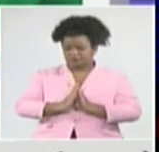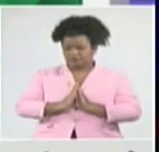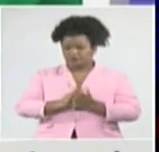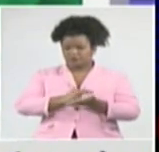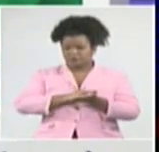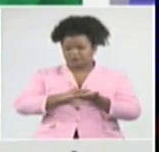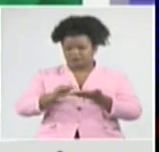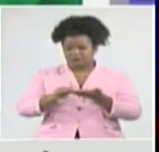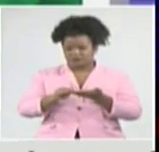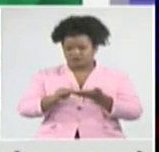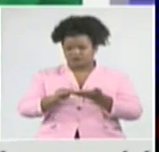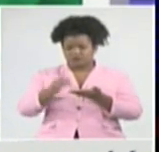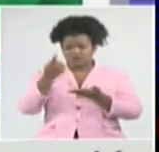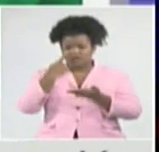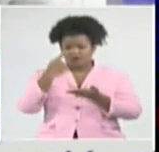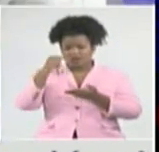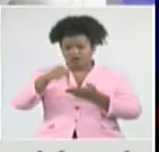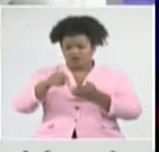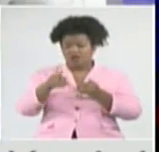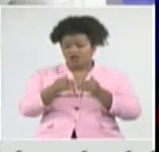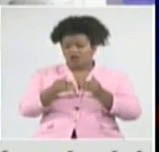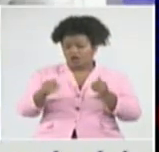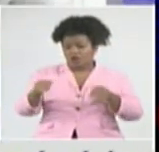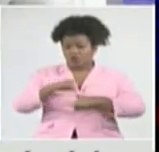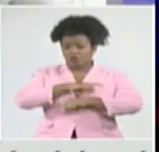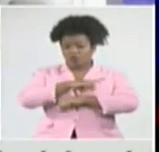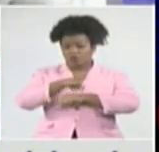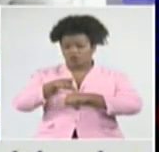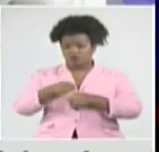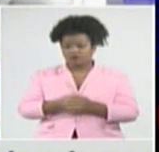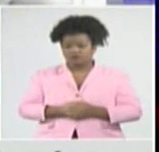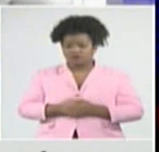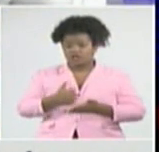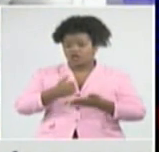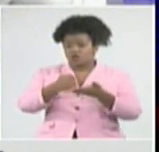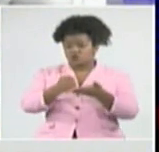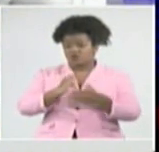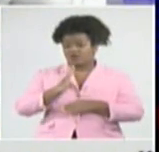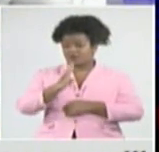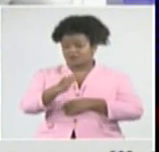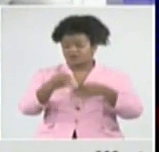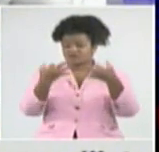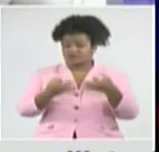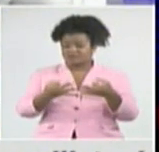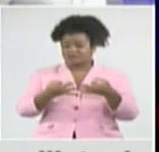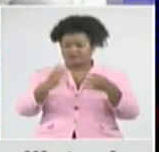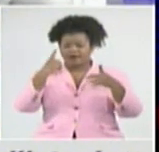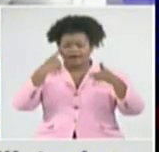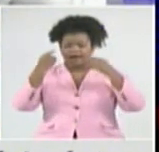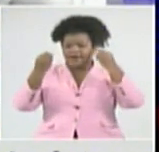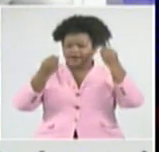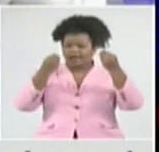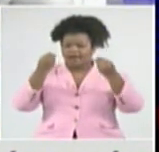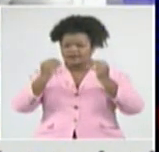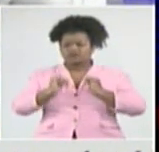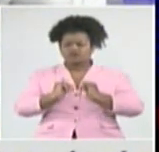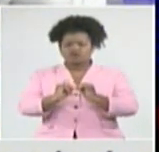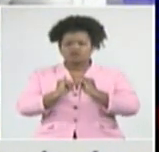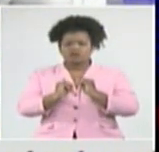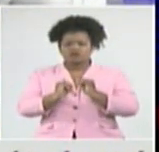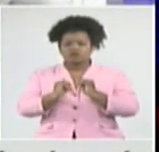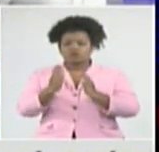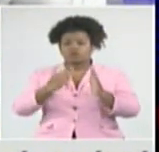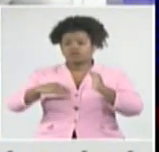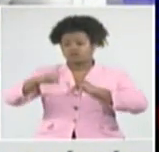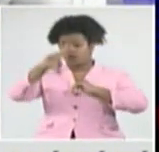largo, en este sentido. Una colaboración respetuosa siempre, a partir del análisis de la data del Ministerio de Salud